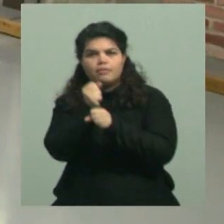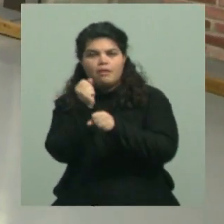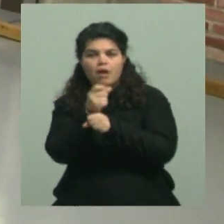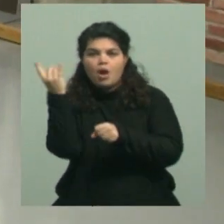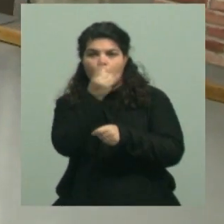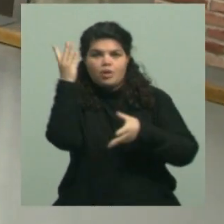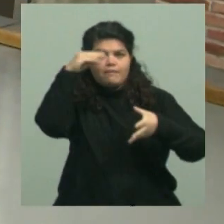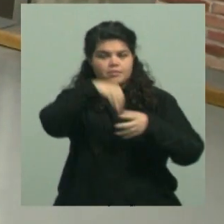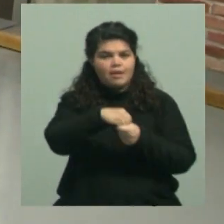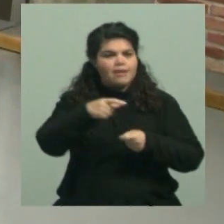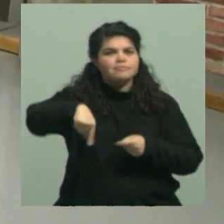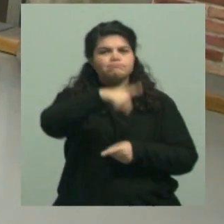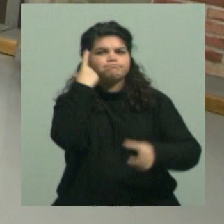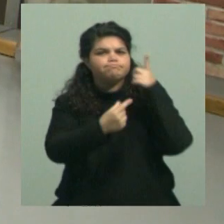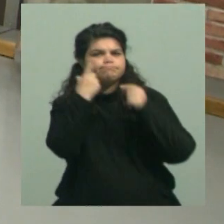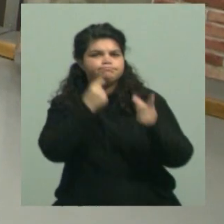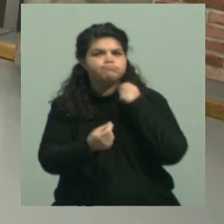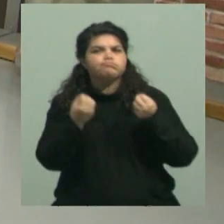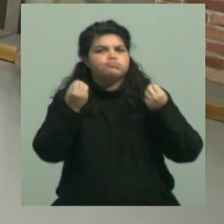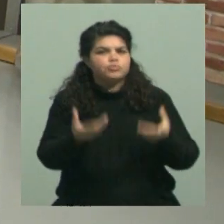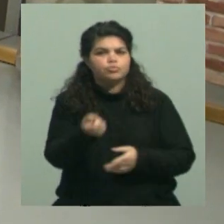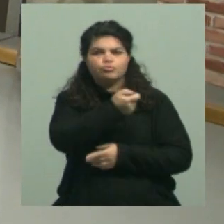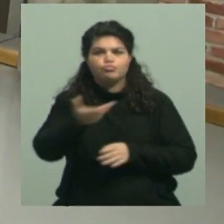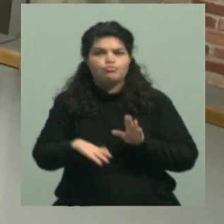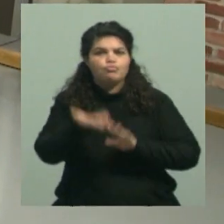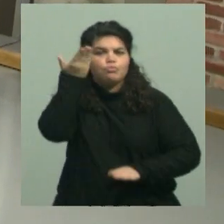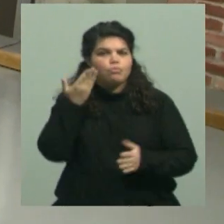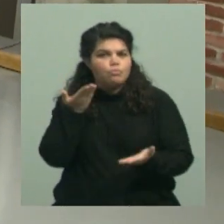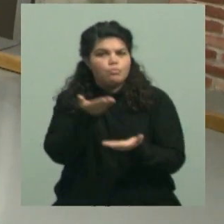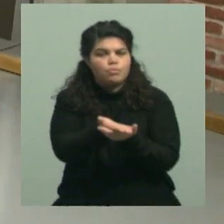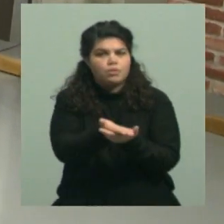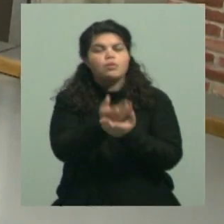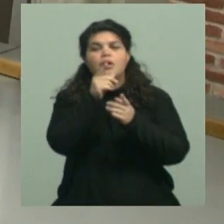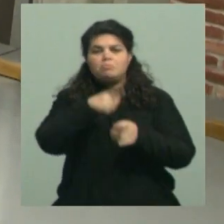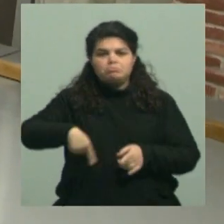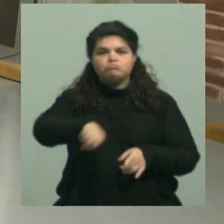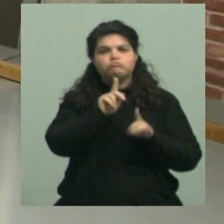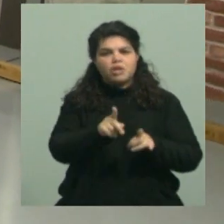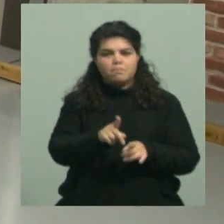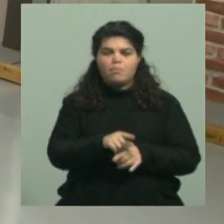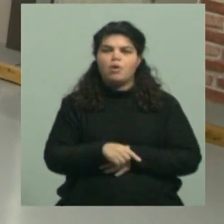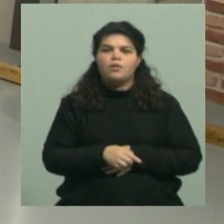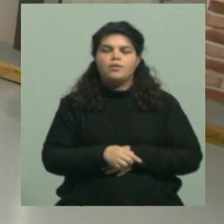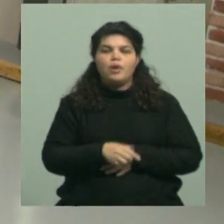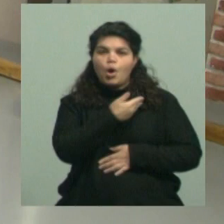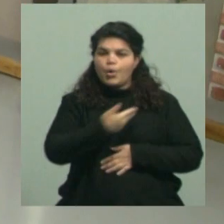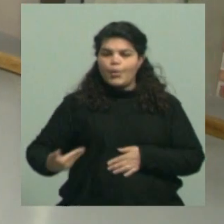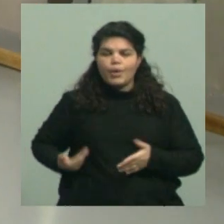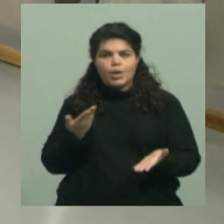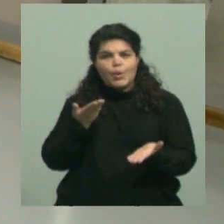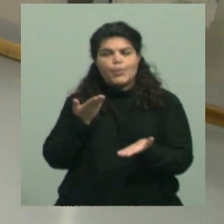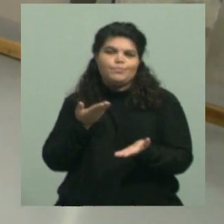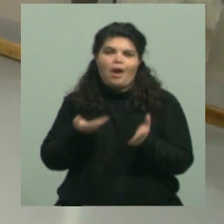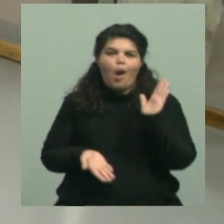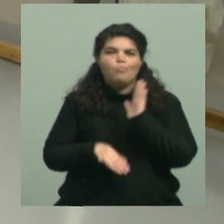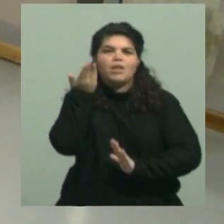este reclamo que vienen haciendo por aumento salarial. Ya el gobierno había decidido un aumento de manera unilateral de 3% y de